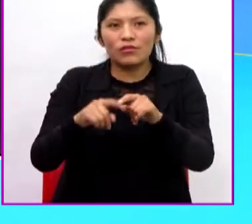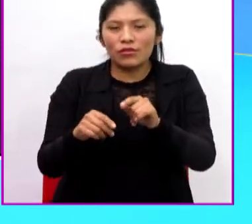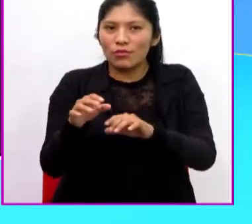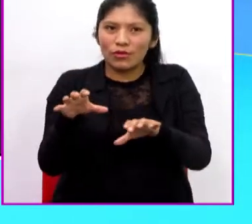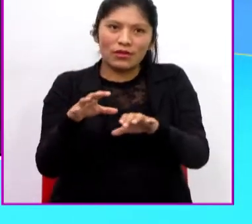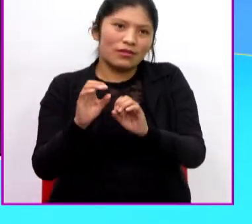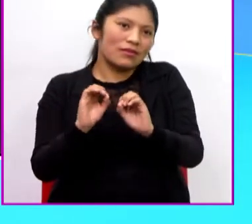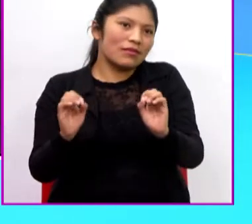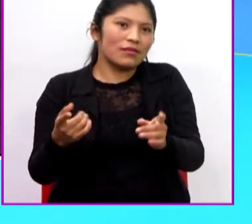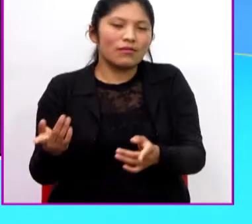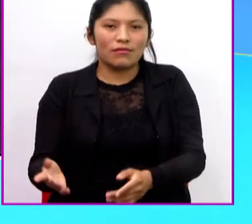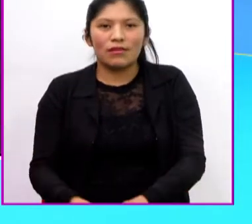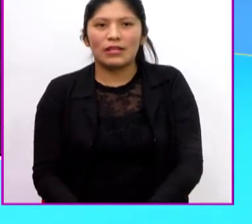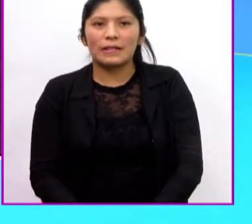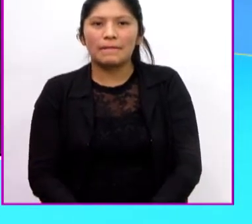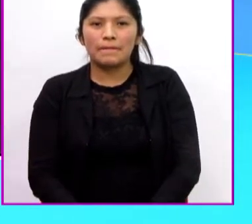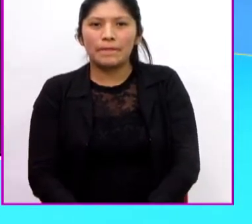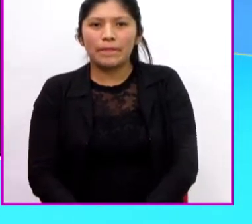corneado.